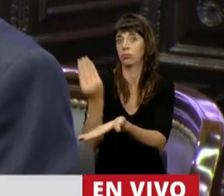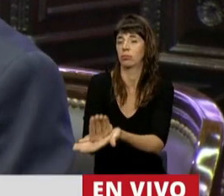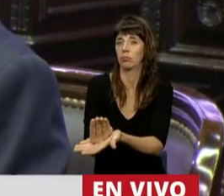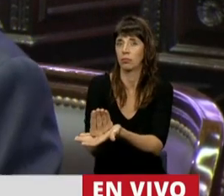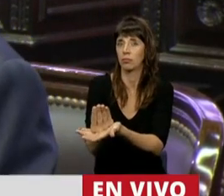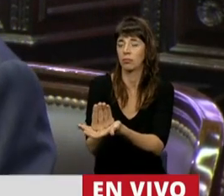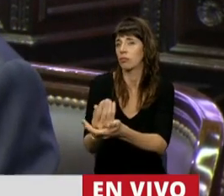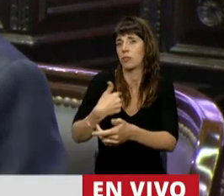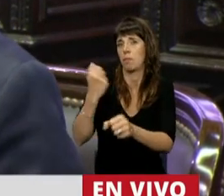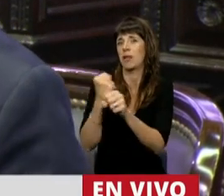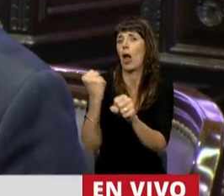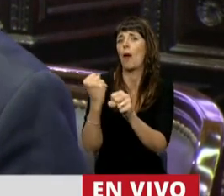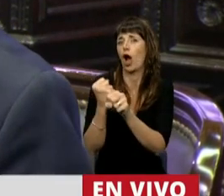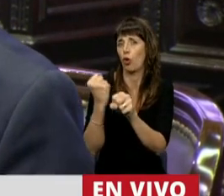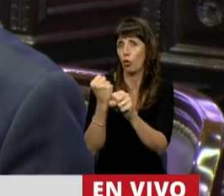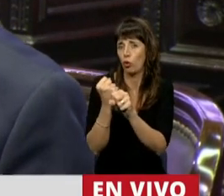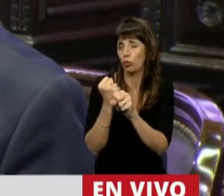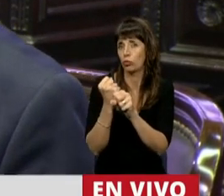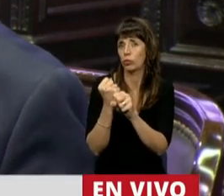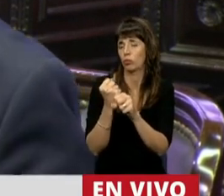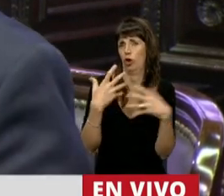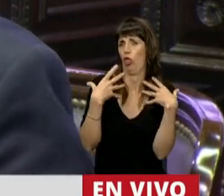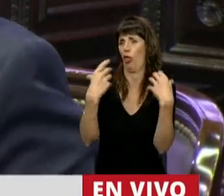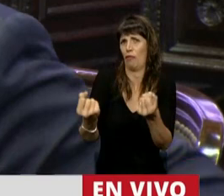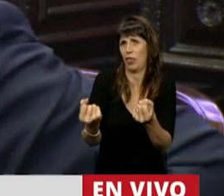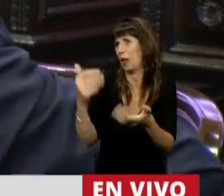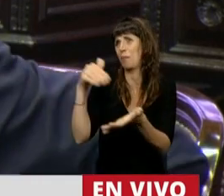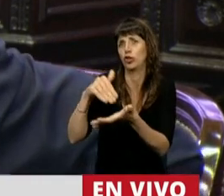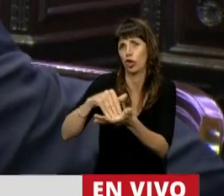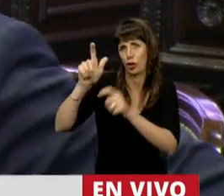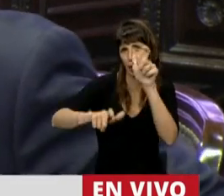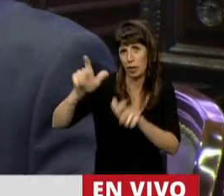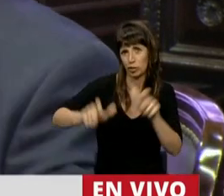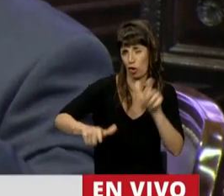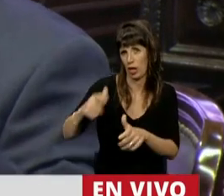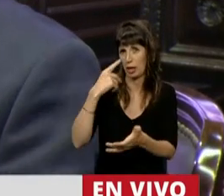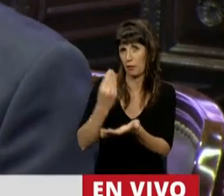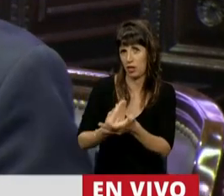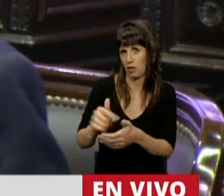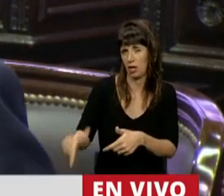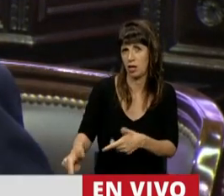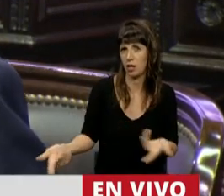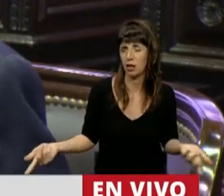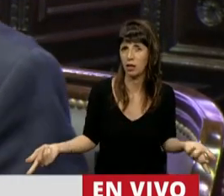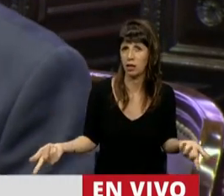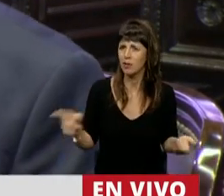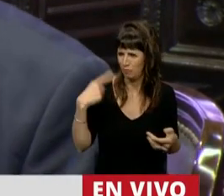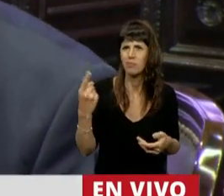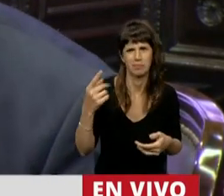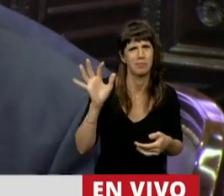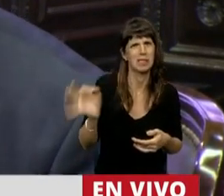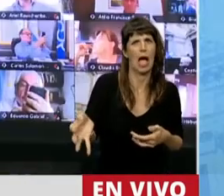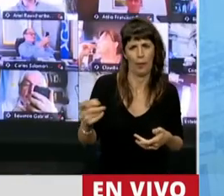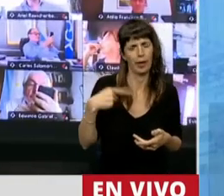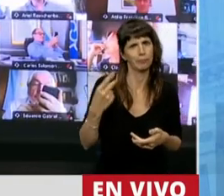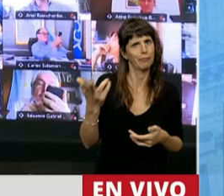una tarea que la hacemos en defensa de millones de argentinos, que advierten lo que decimos, que saben que